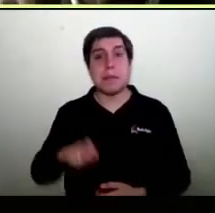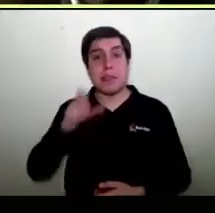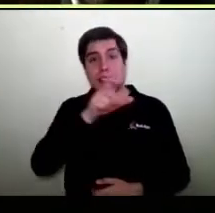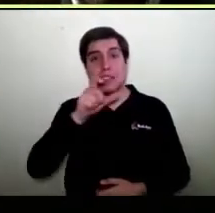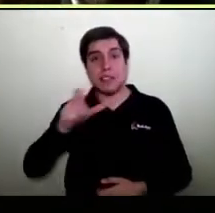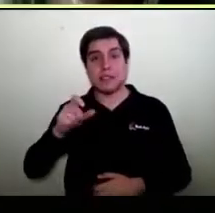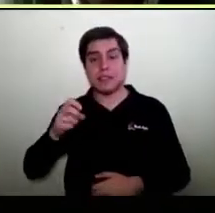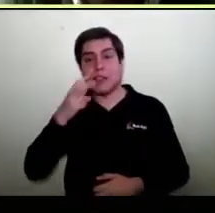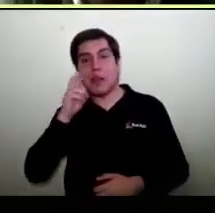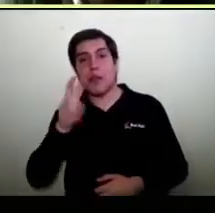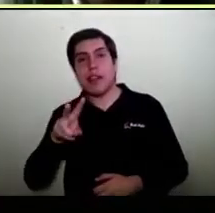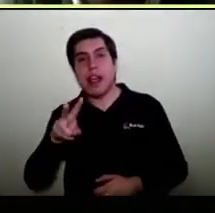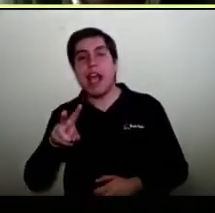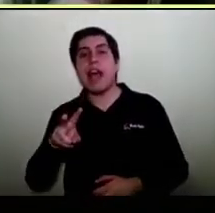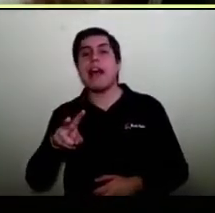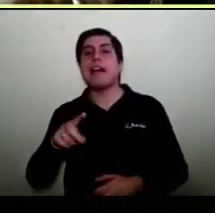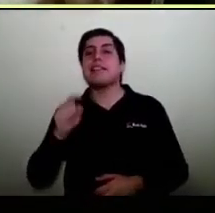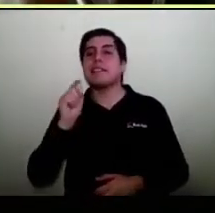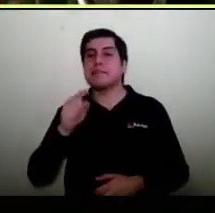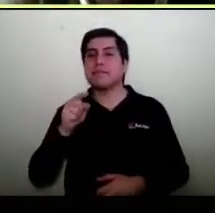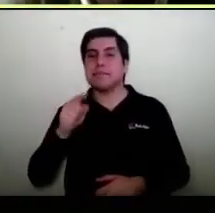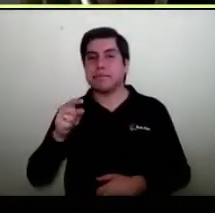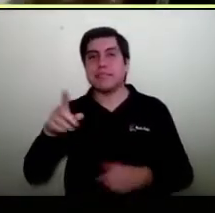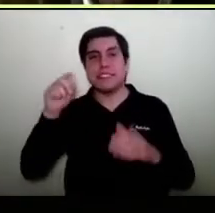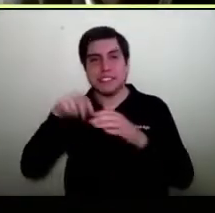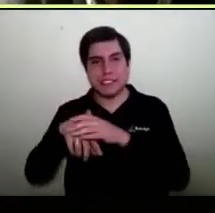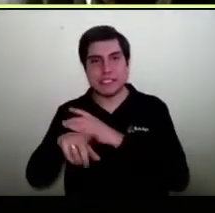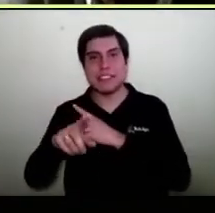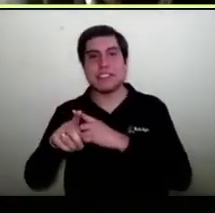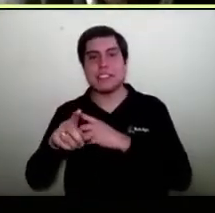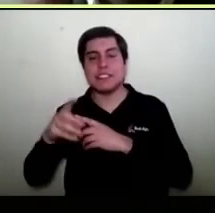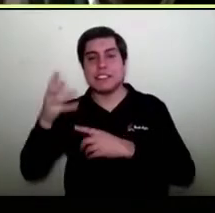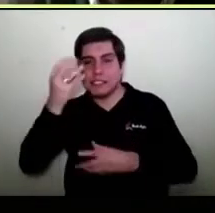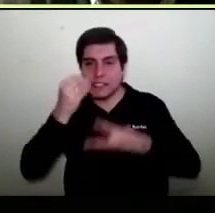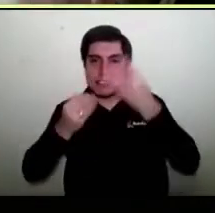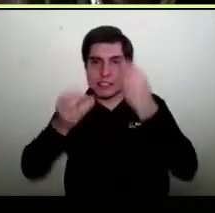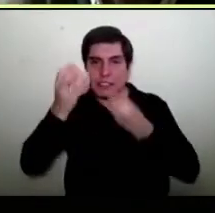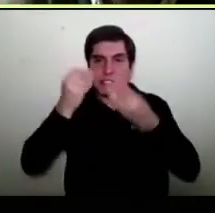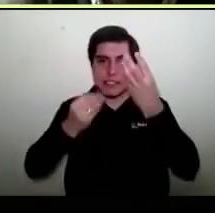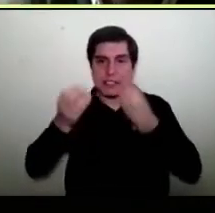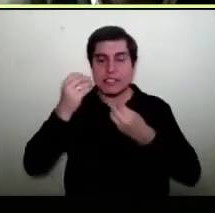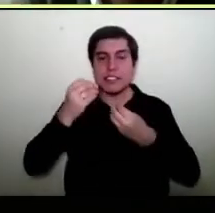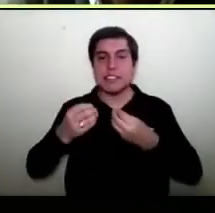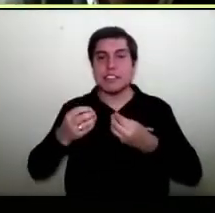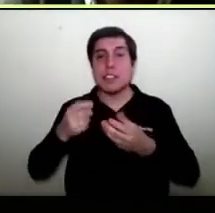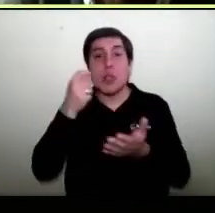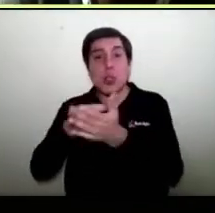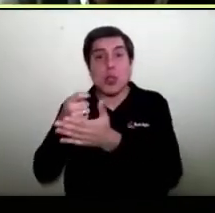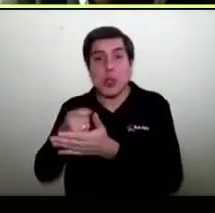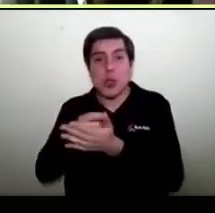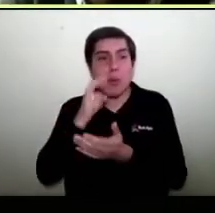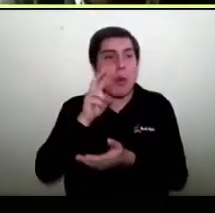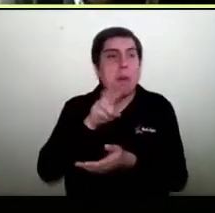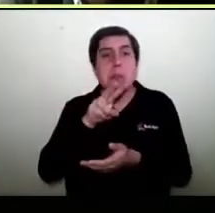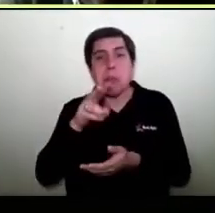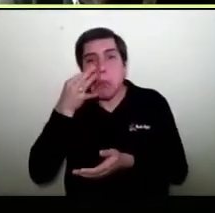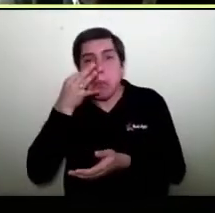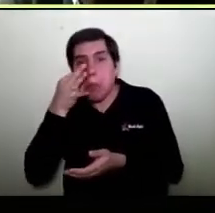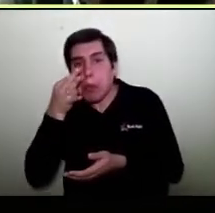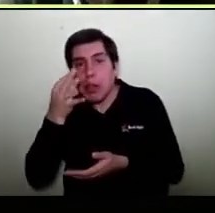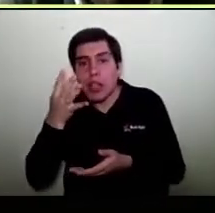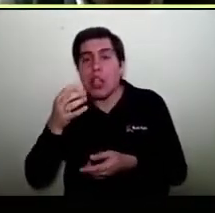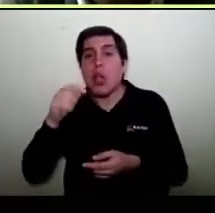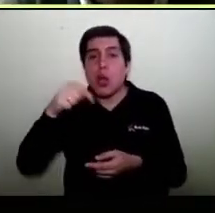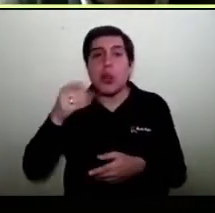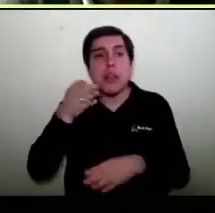vean directamente y entren a este mall virtual, vayan, vitrineen, compren, y hoy día vendrán por ropa,